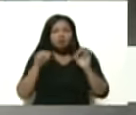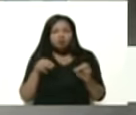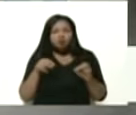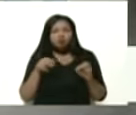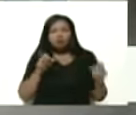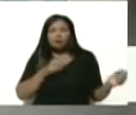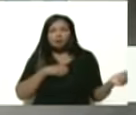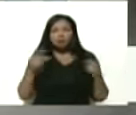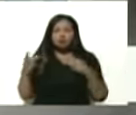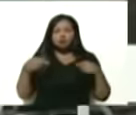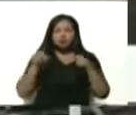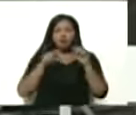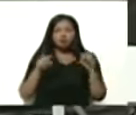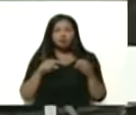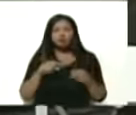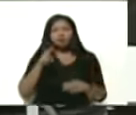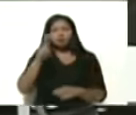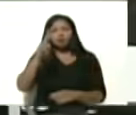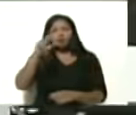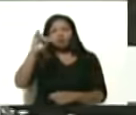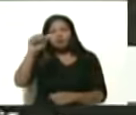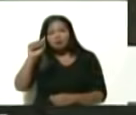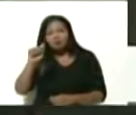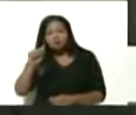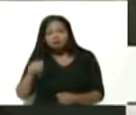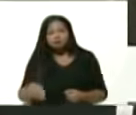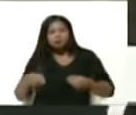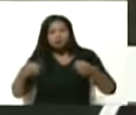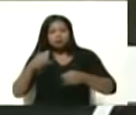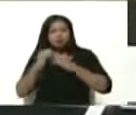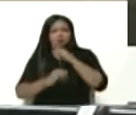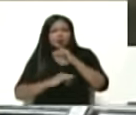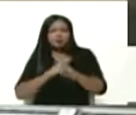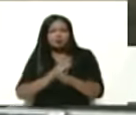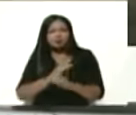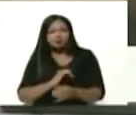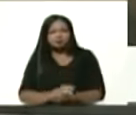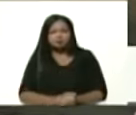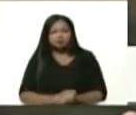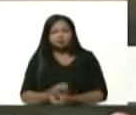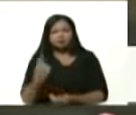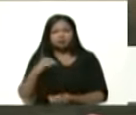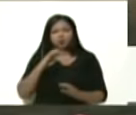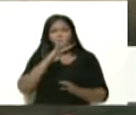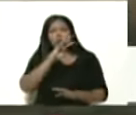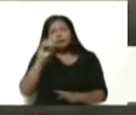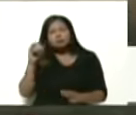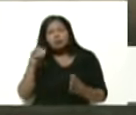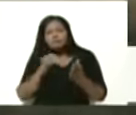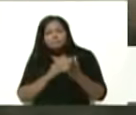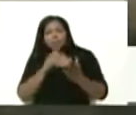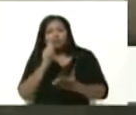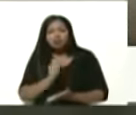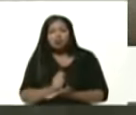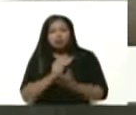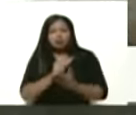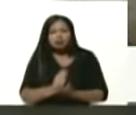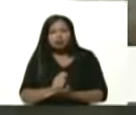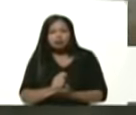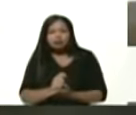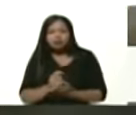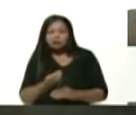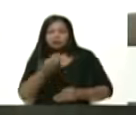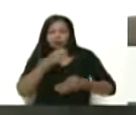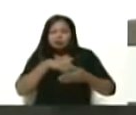exportación de uria al mercado internacional aquí estamos ya tenemos 40 mil toneladas concentradas para